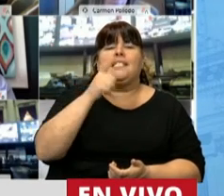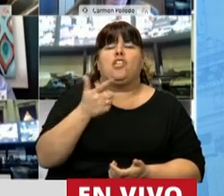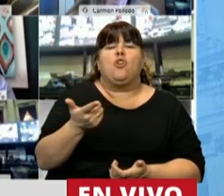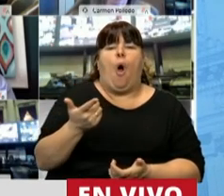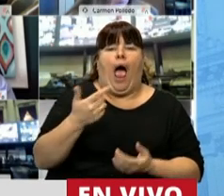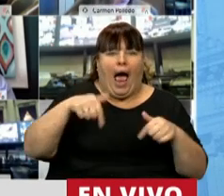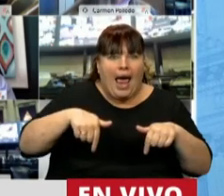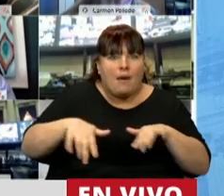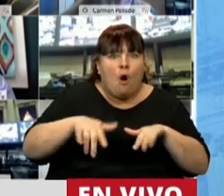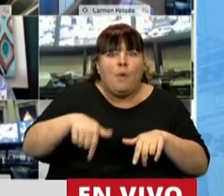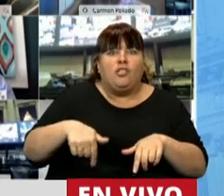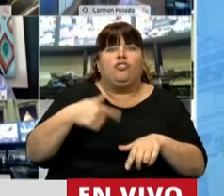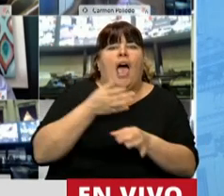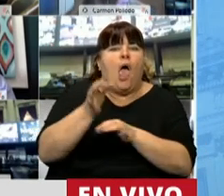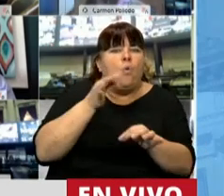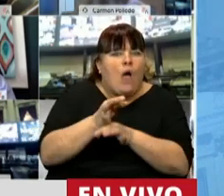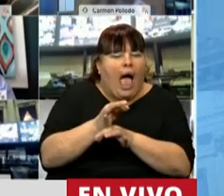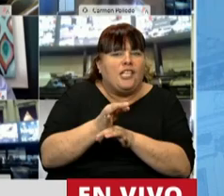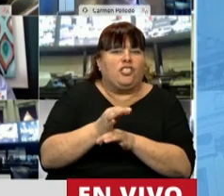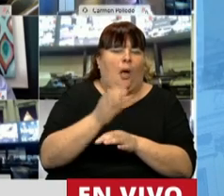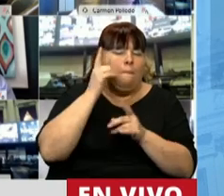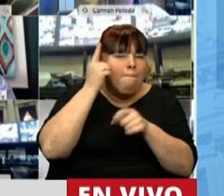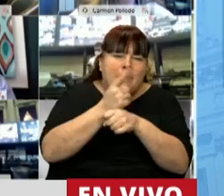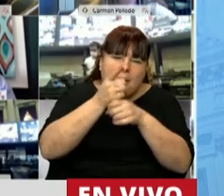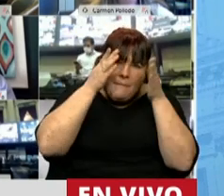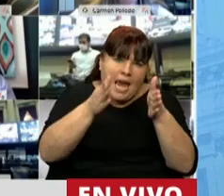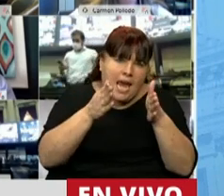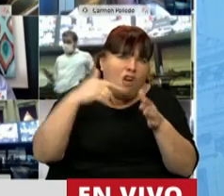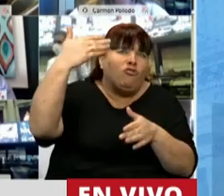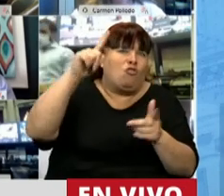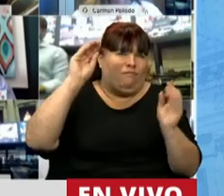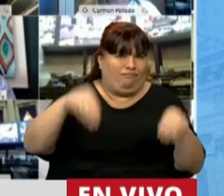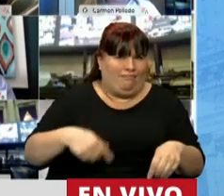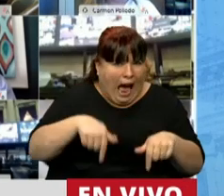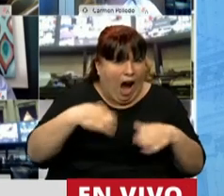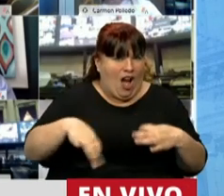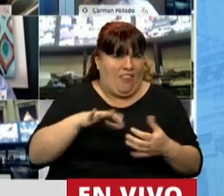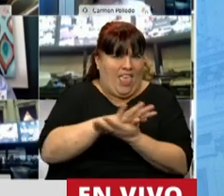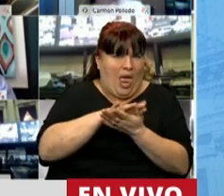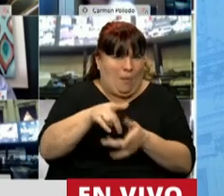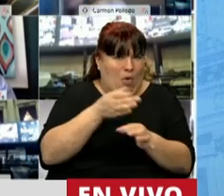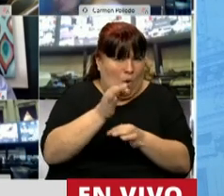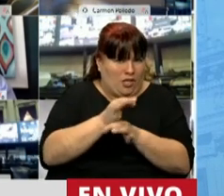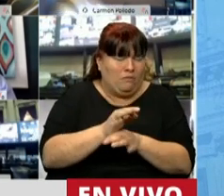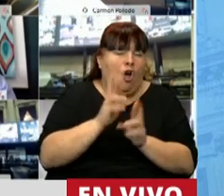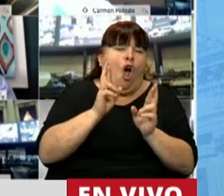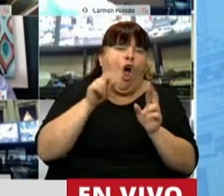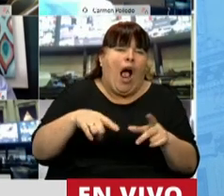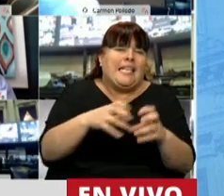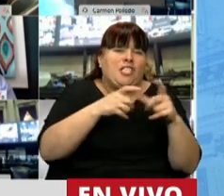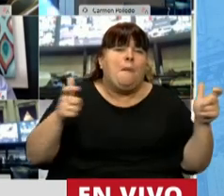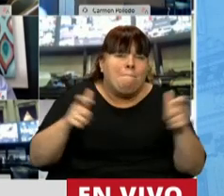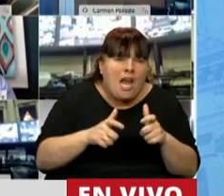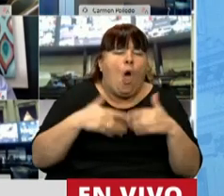no tenemos un presente donde la educación esté en el centro de la escena. Ojalá que aunque menos esta sesión en